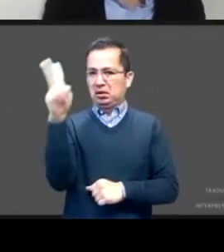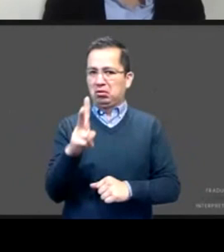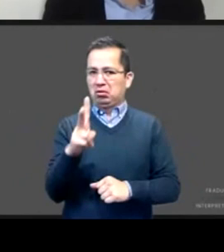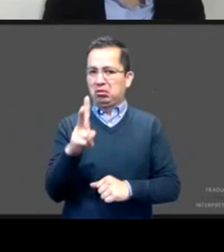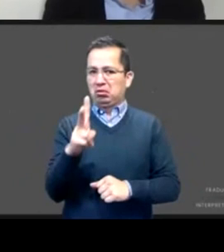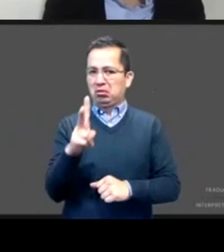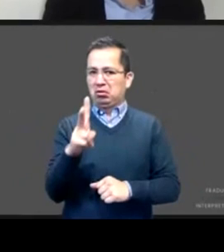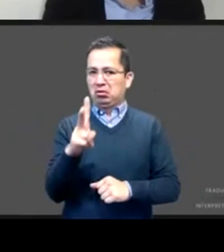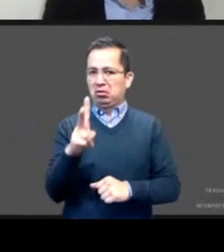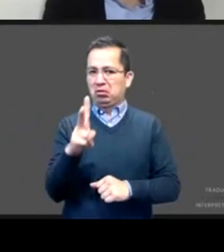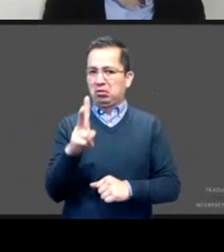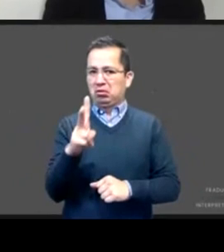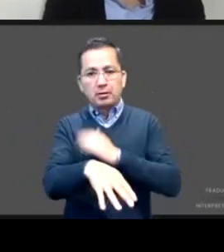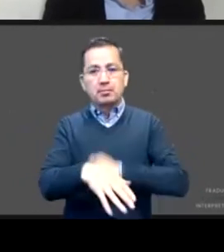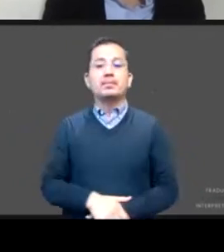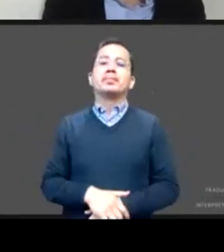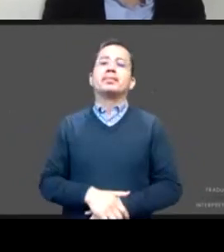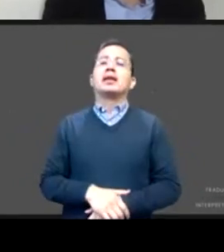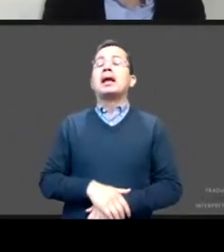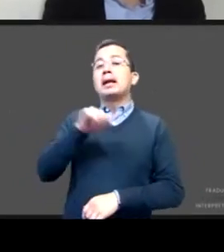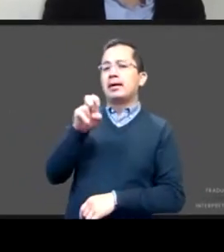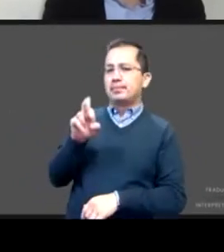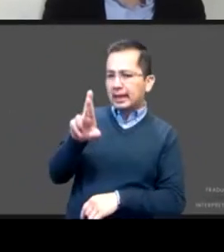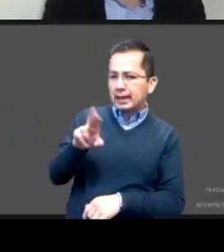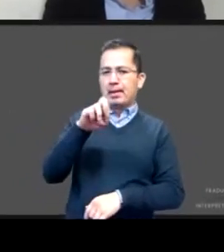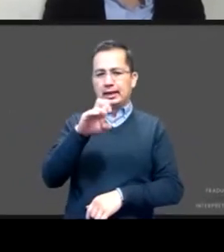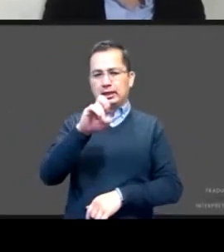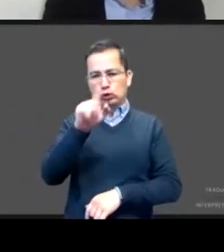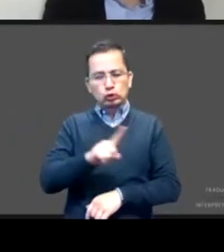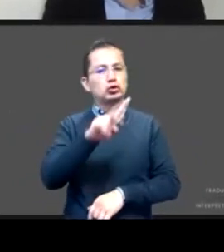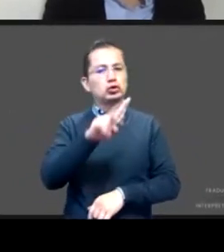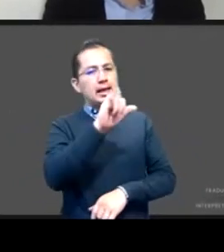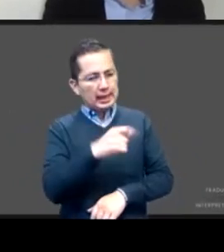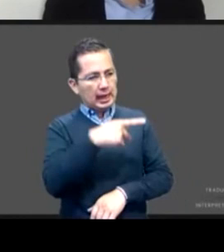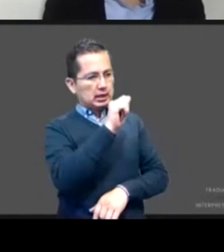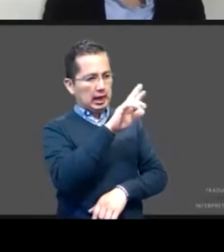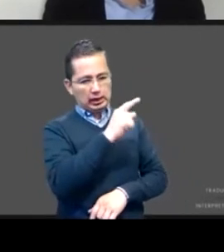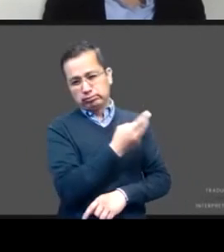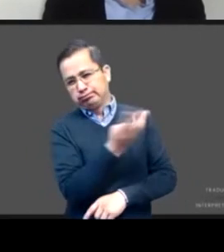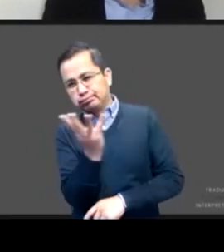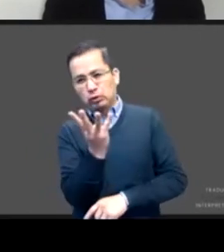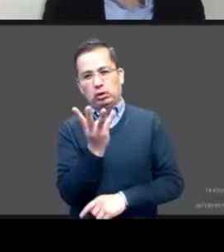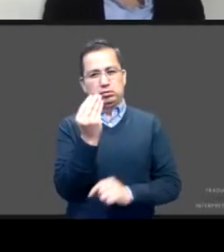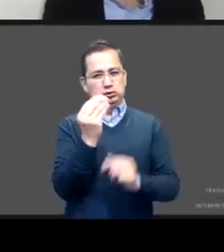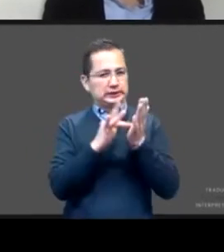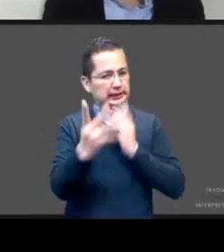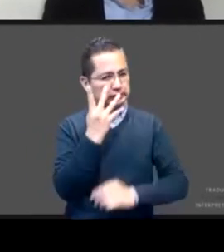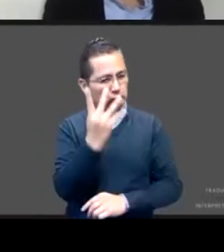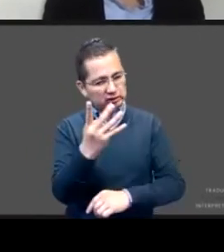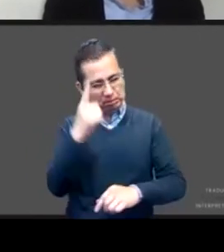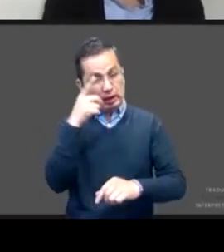a Javier Maricruz Valeria Carla por estas exposiciones tan